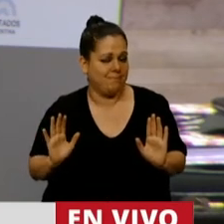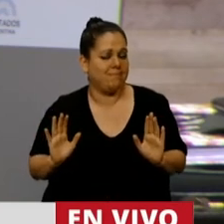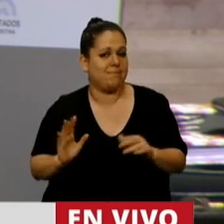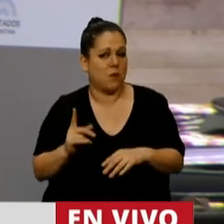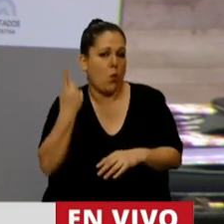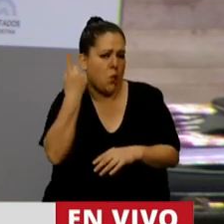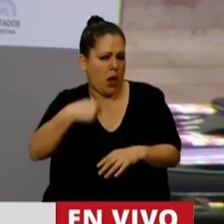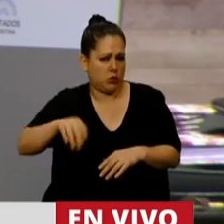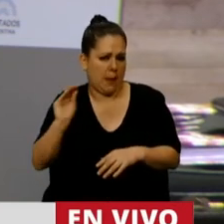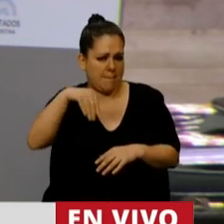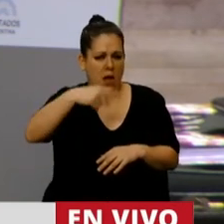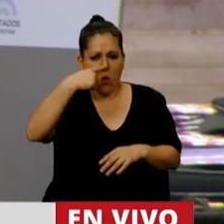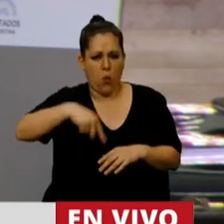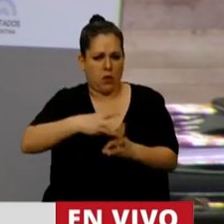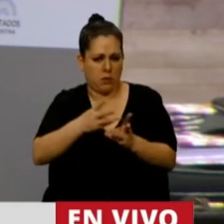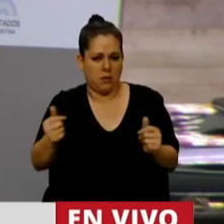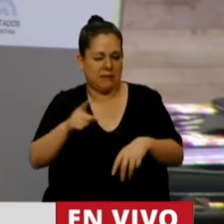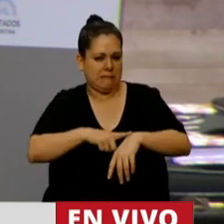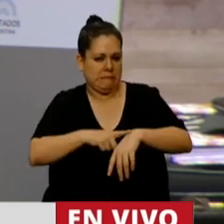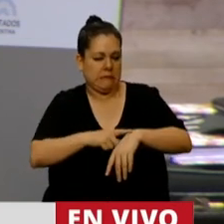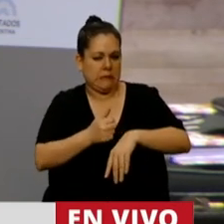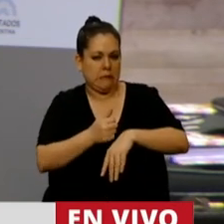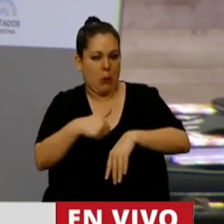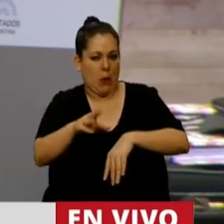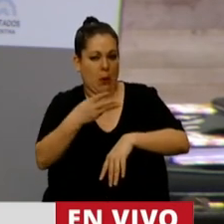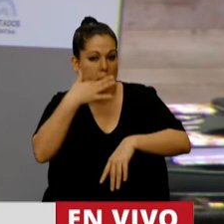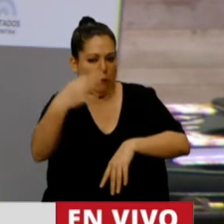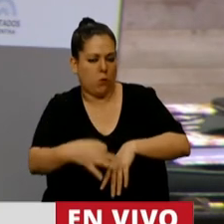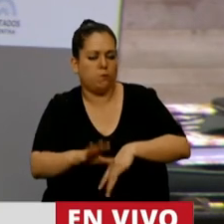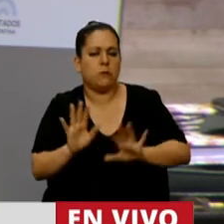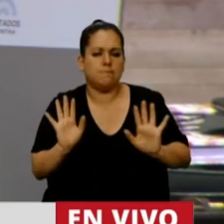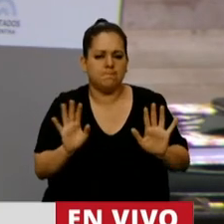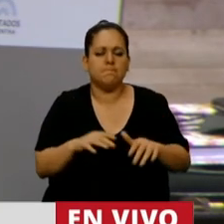Una cuestión más, y con esto termino, porque ya estoy ahí por cumplir el tiempo.